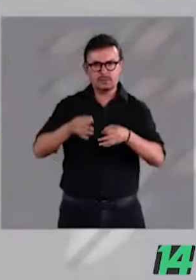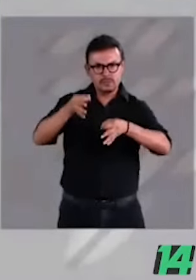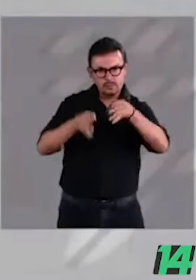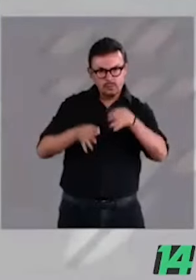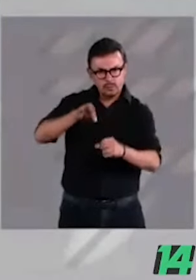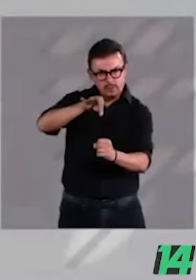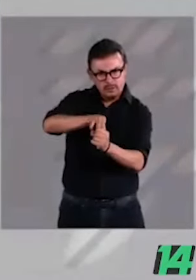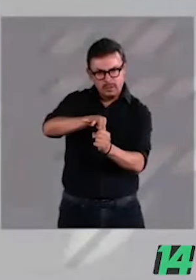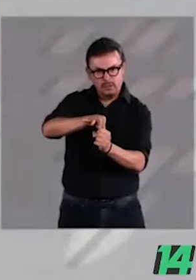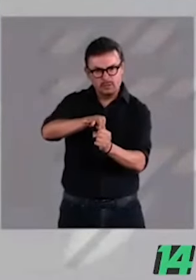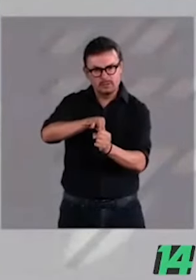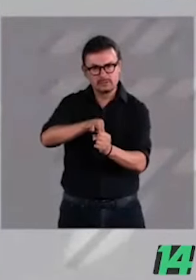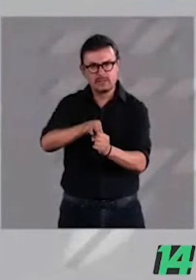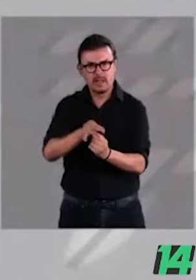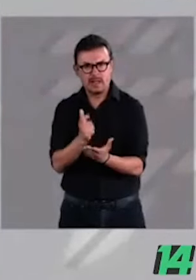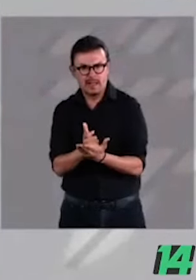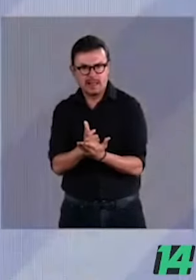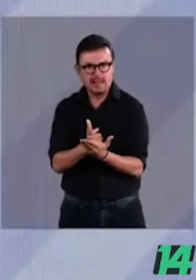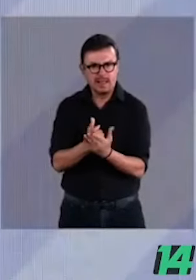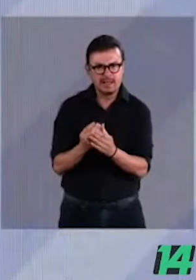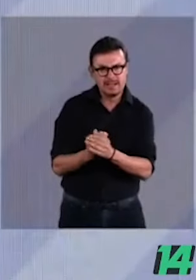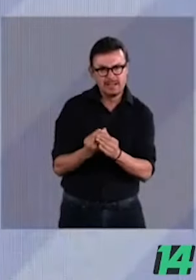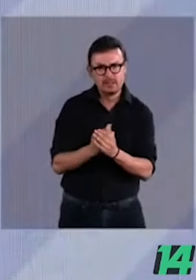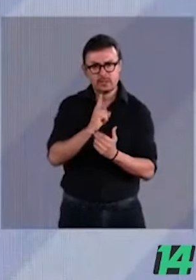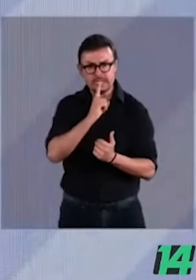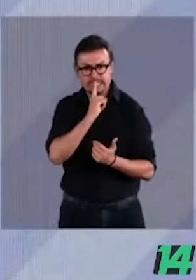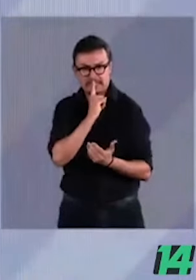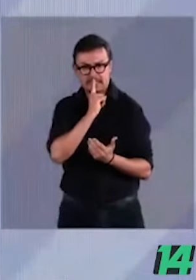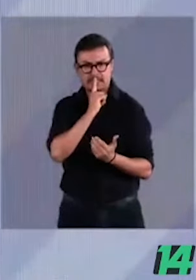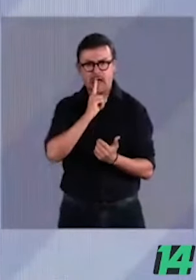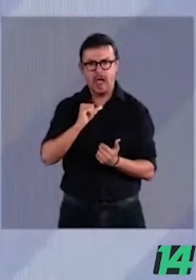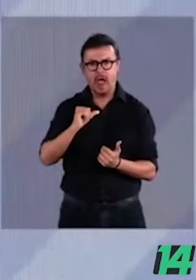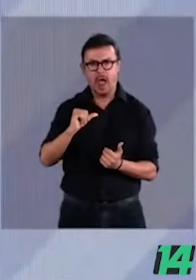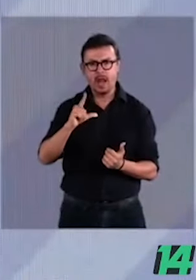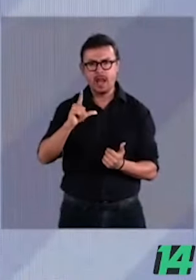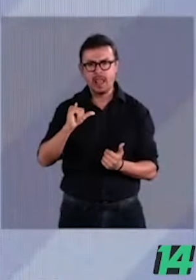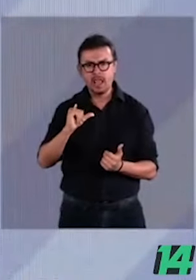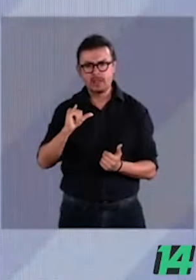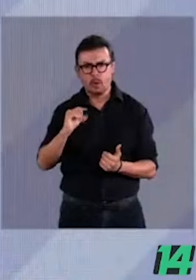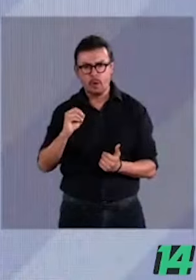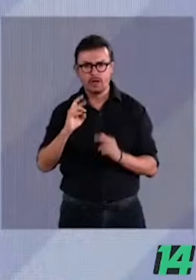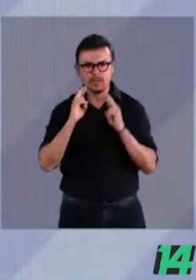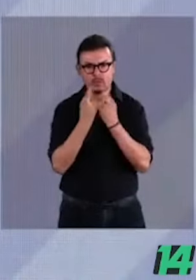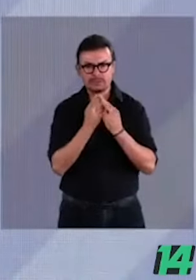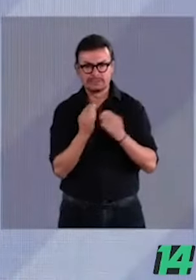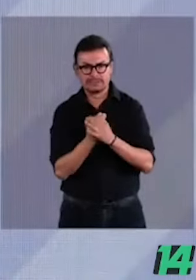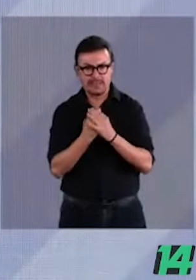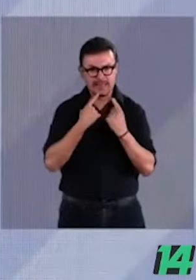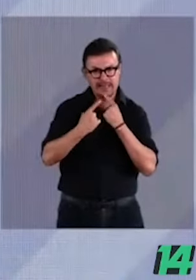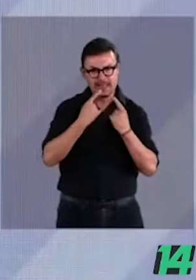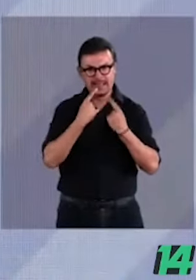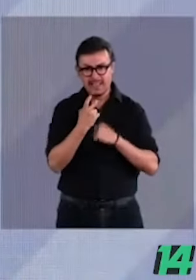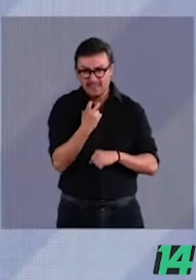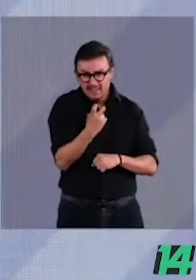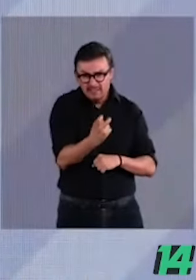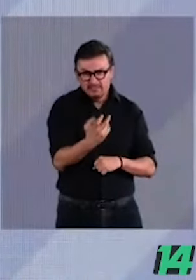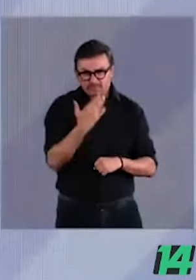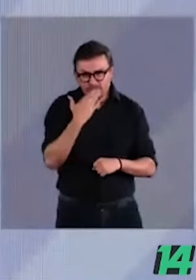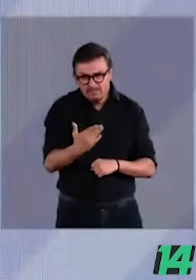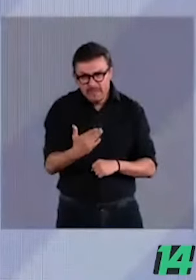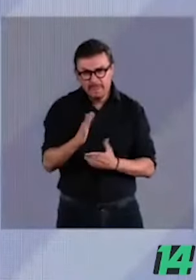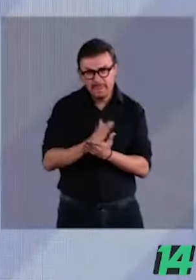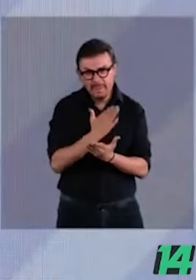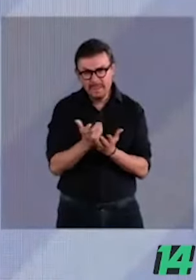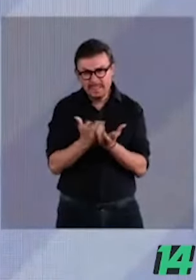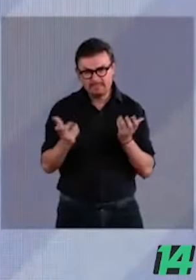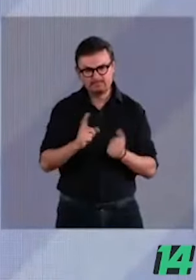para reunirse en lo oscurito con alito, eso no es división de poderes. Lo que nosotros queremos es